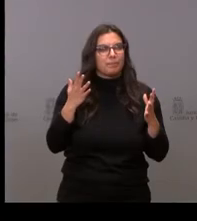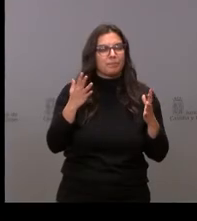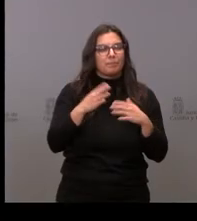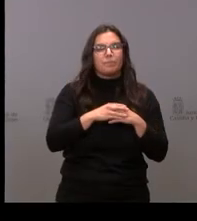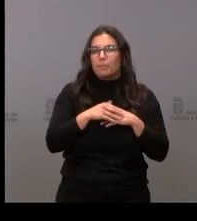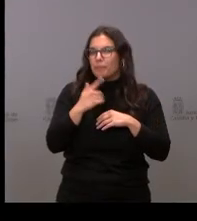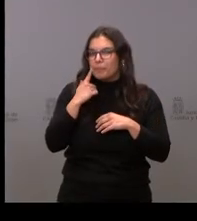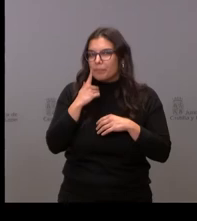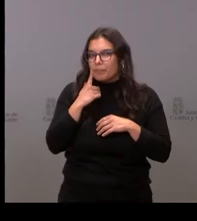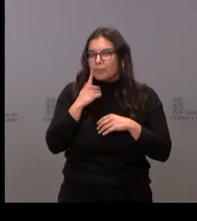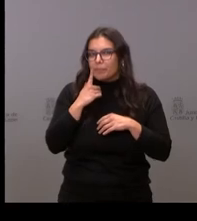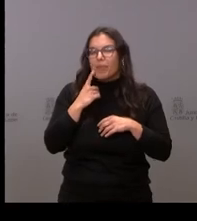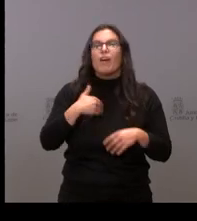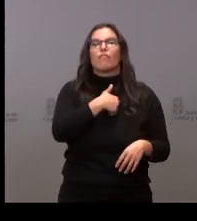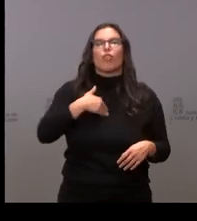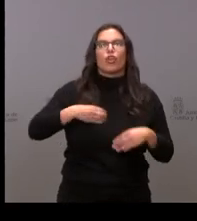perdón la disminución